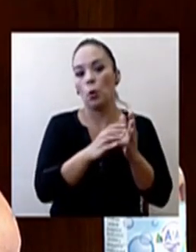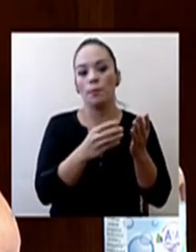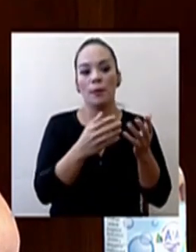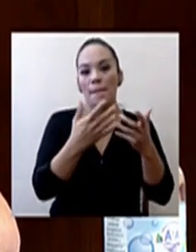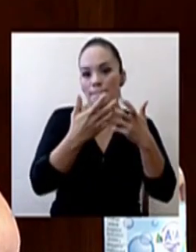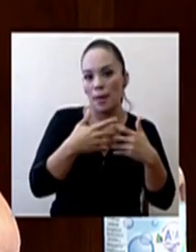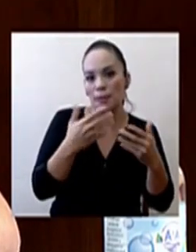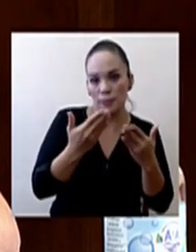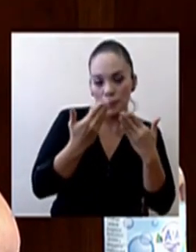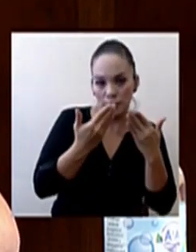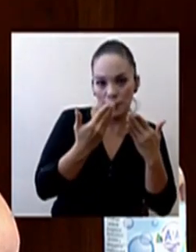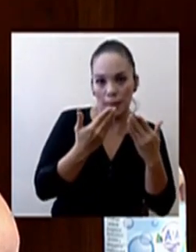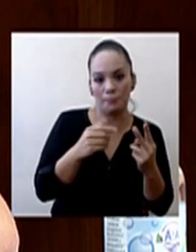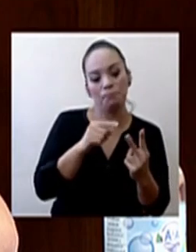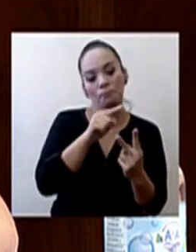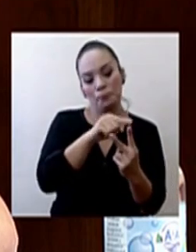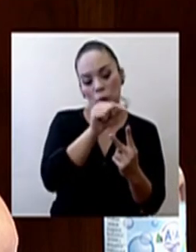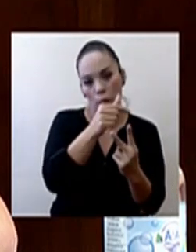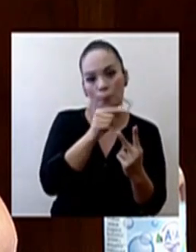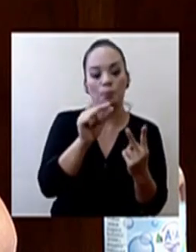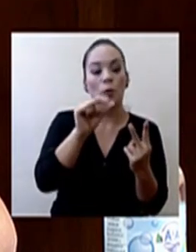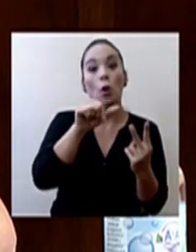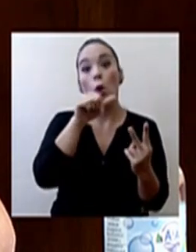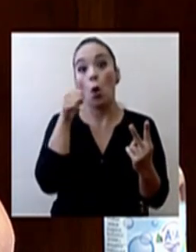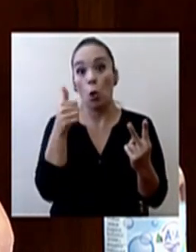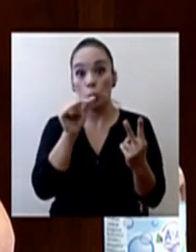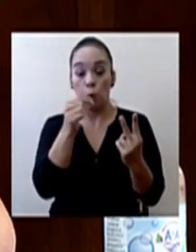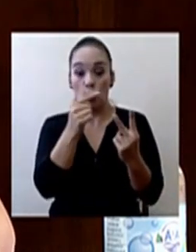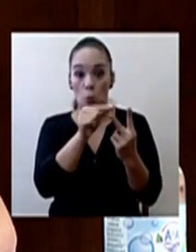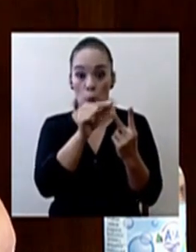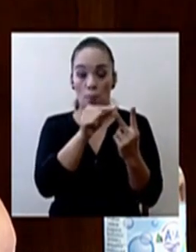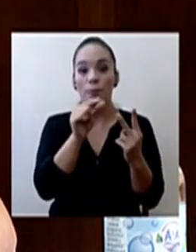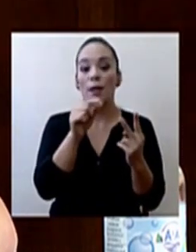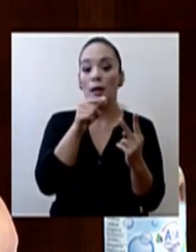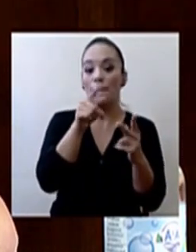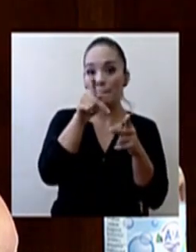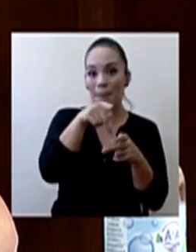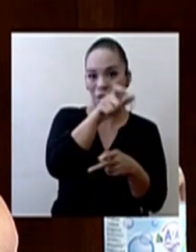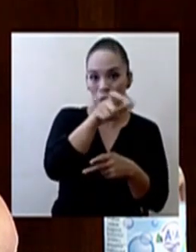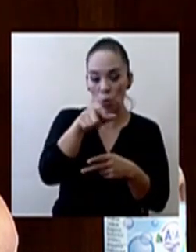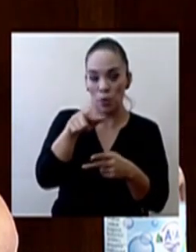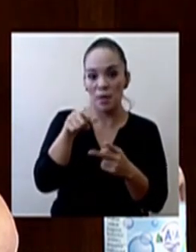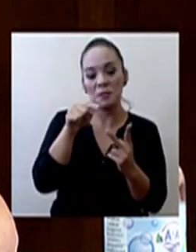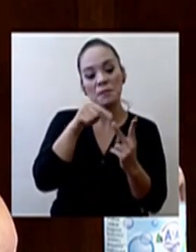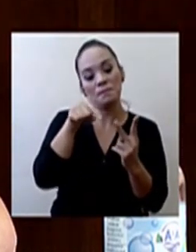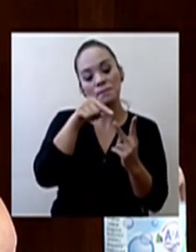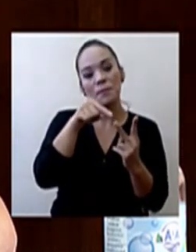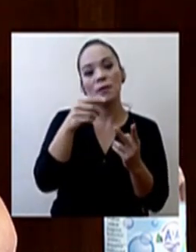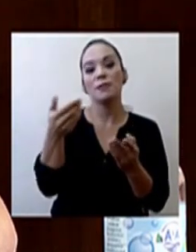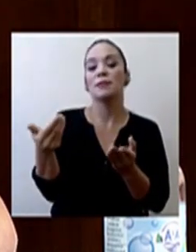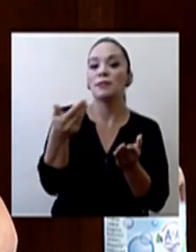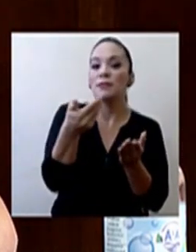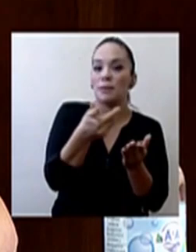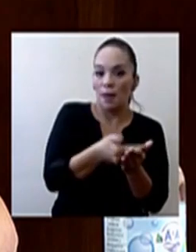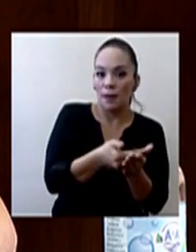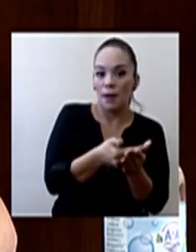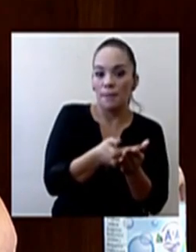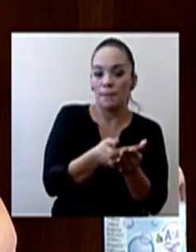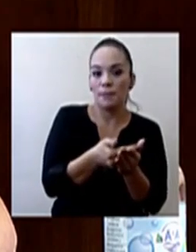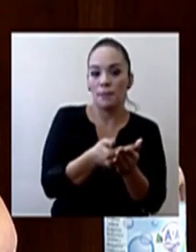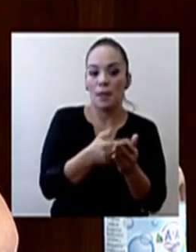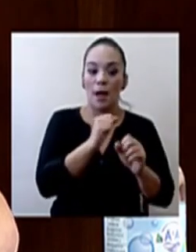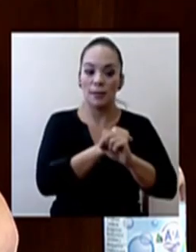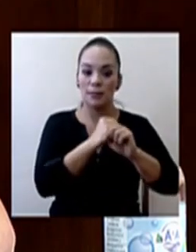cuidados intensivos. También hemos tenido pacientes que llegan a las salas de